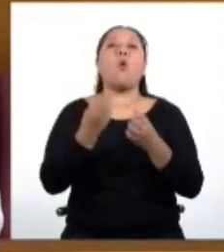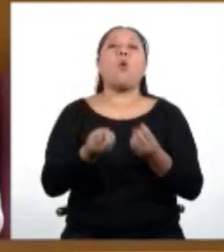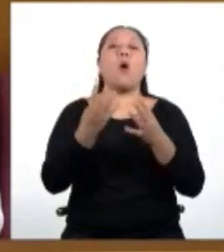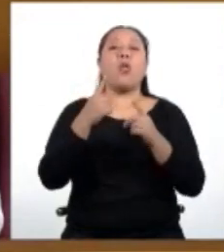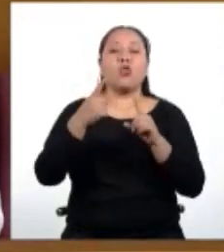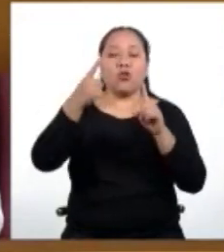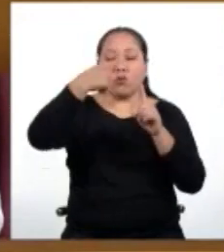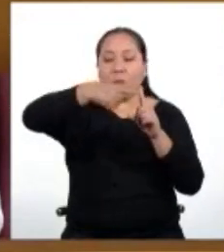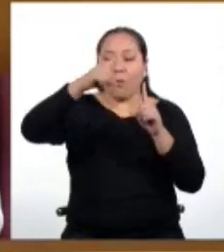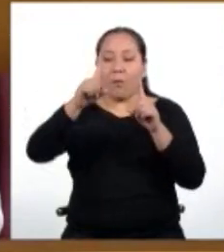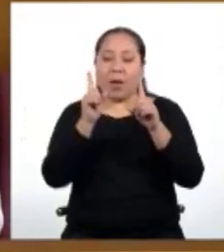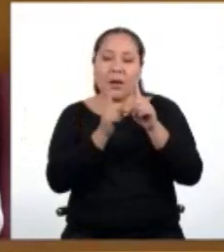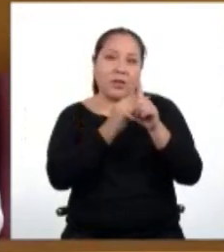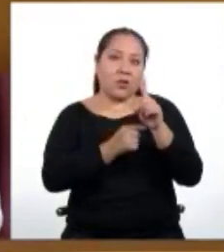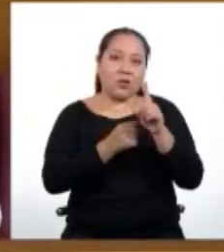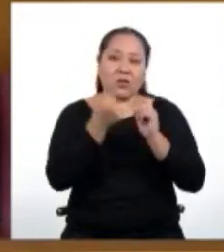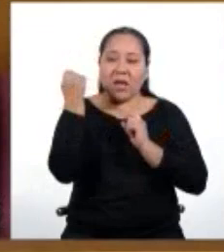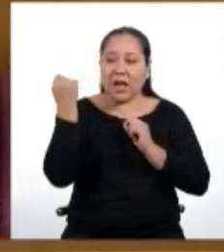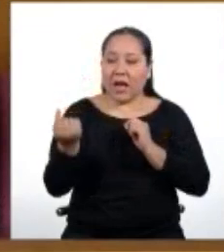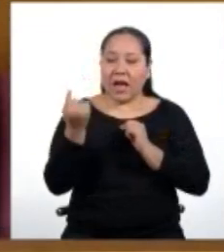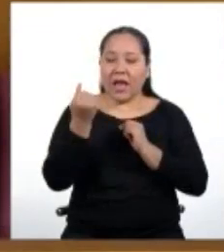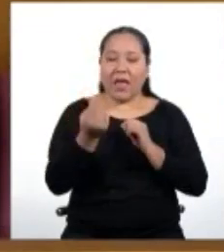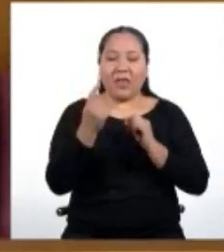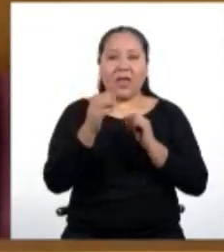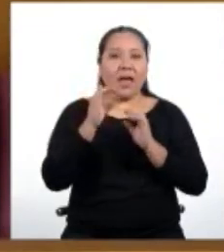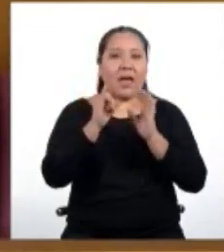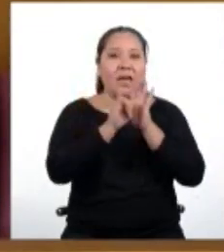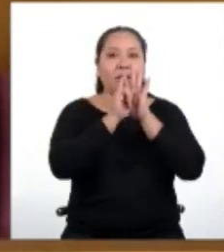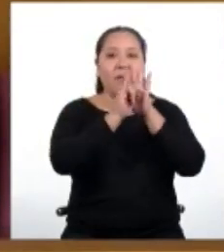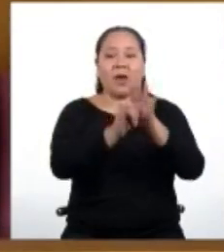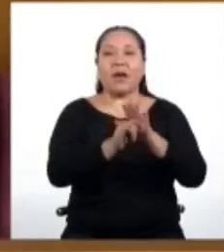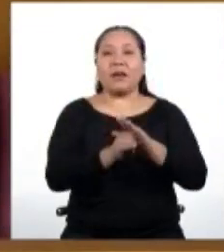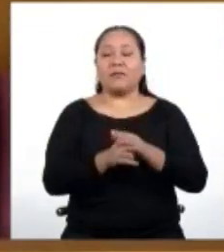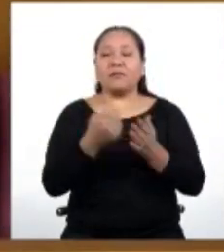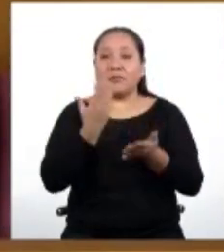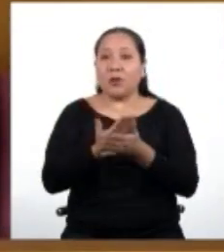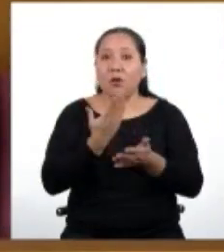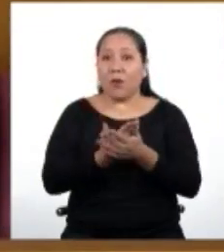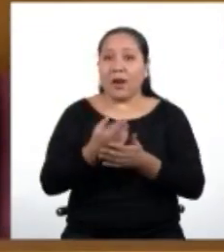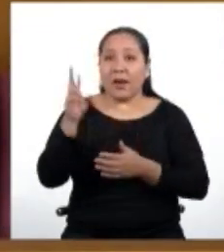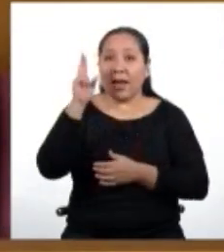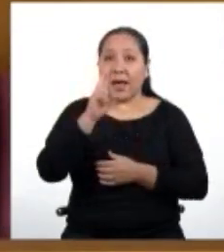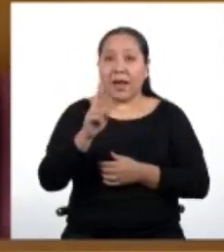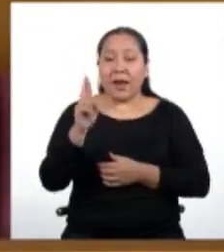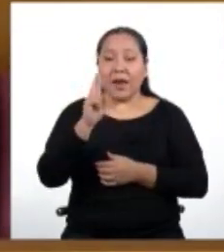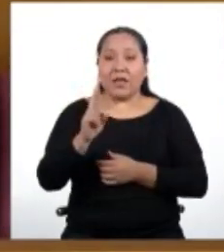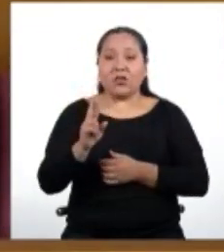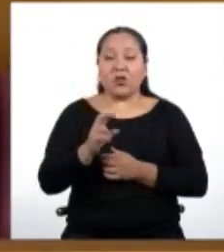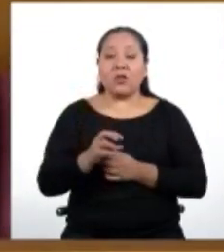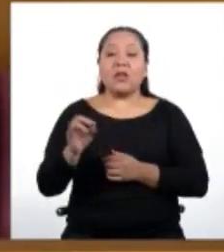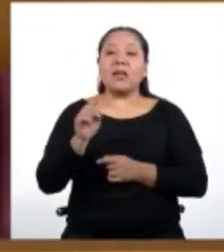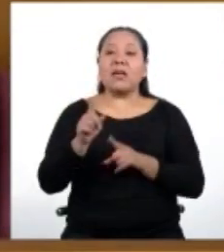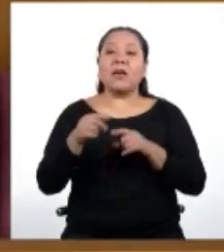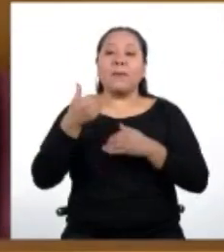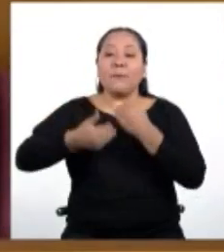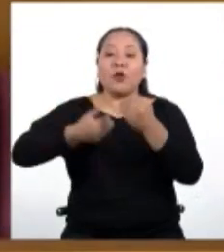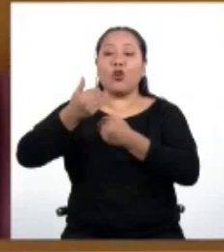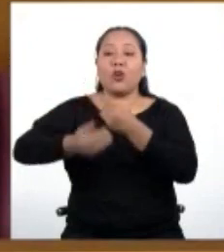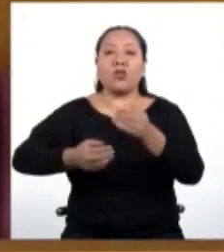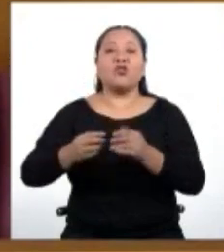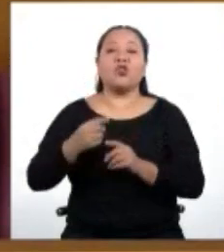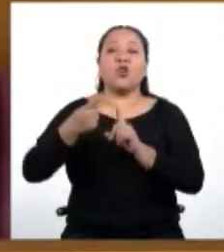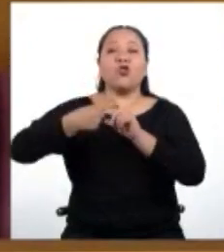forman cada figura. Corroborar la razón aritmética y luego representarlo como una progresión aritmética.